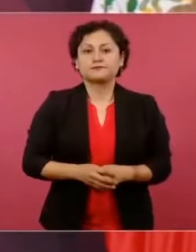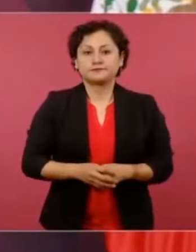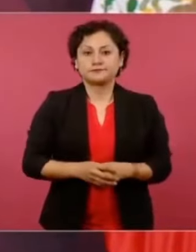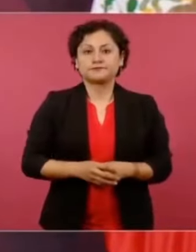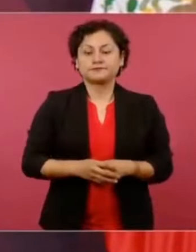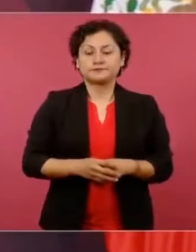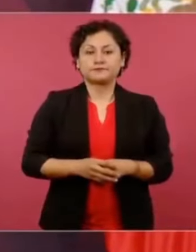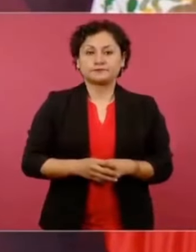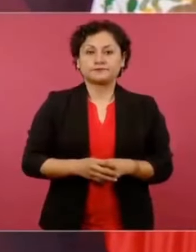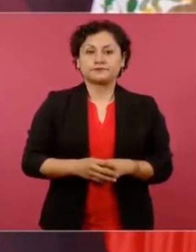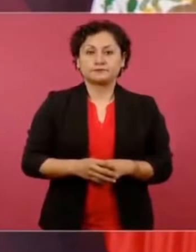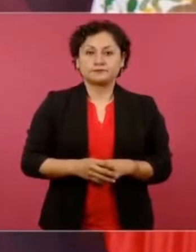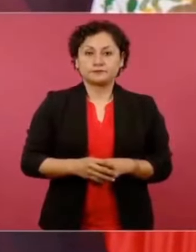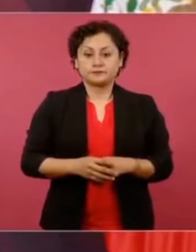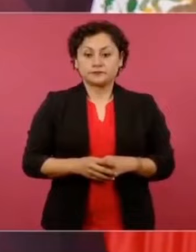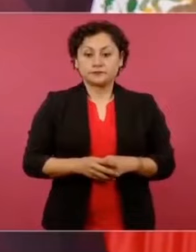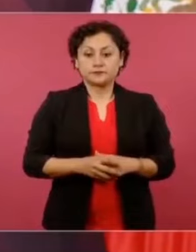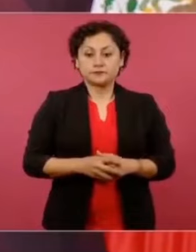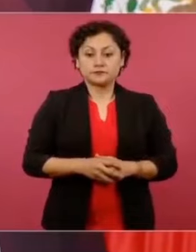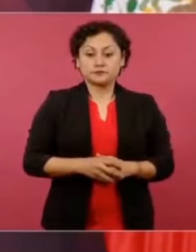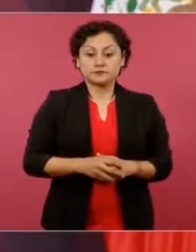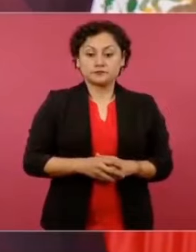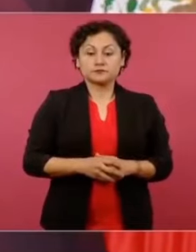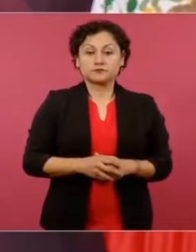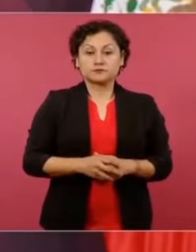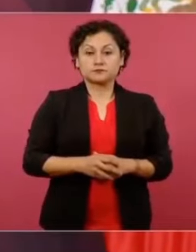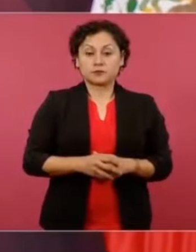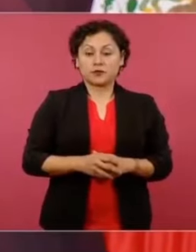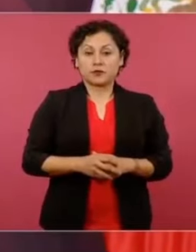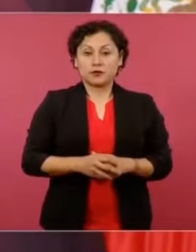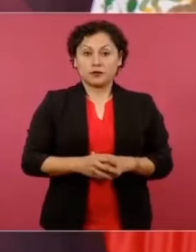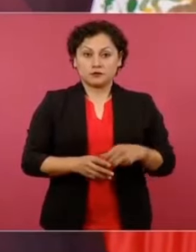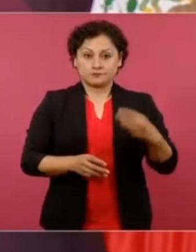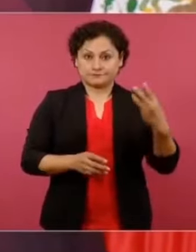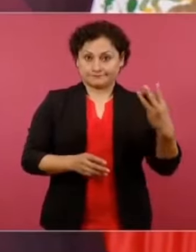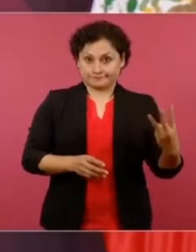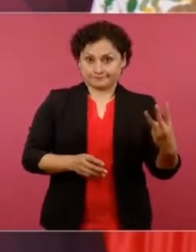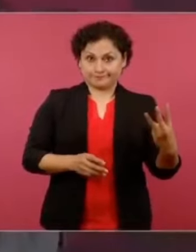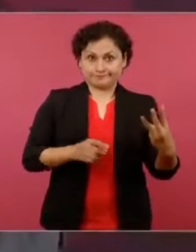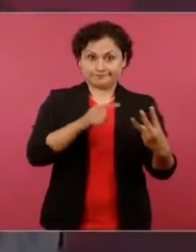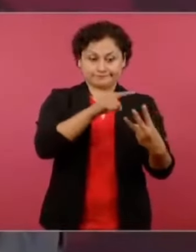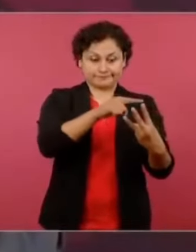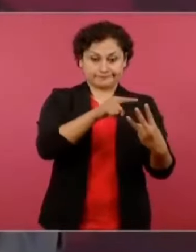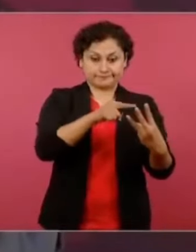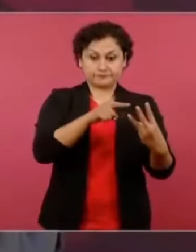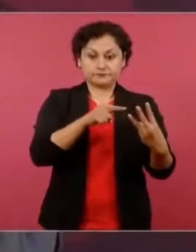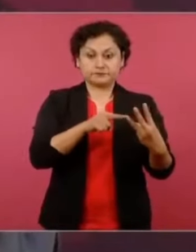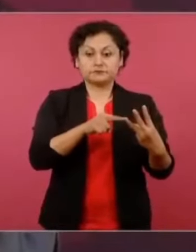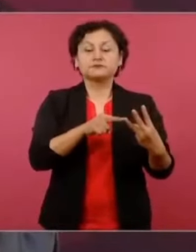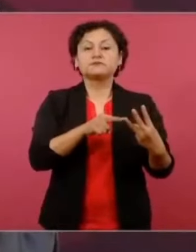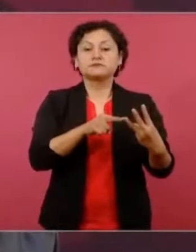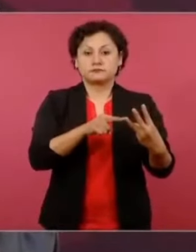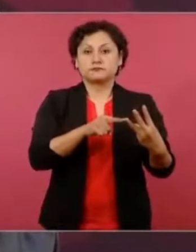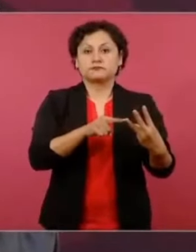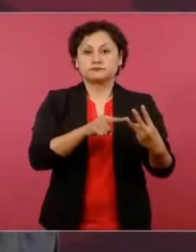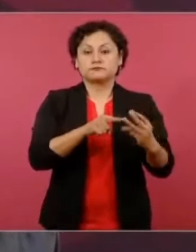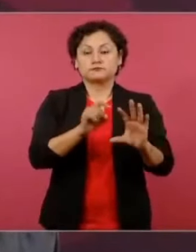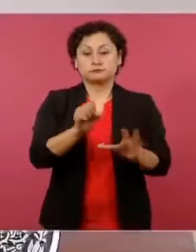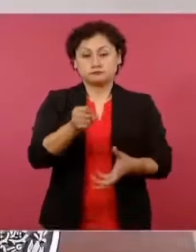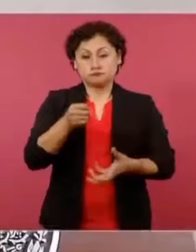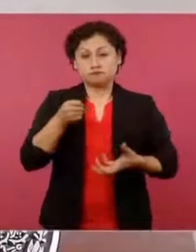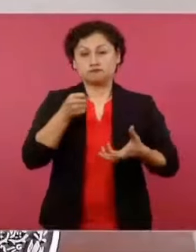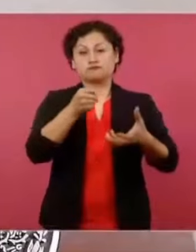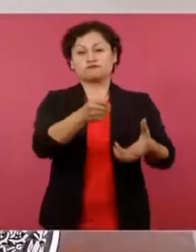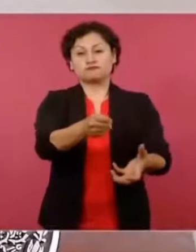son tres, estamos hablando de inversiones de más de 20